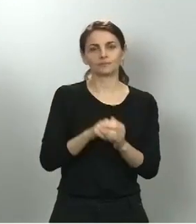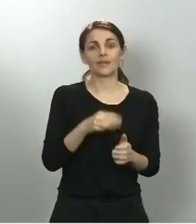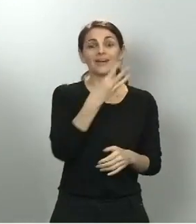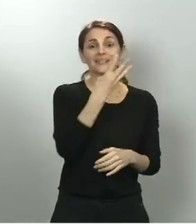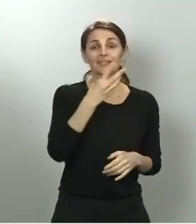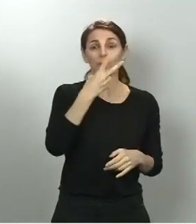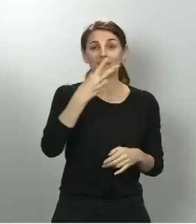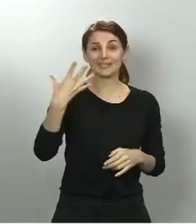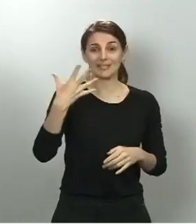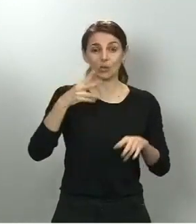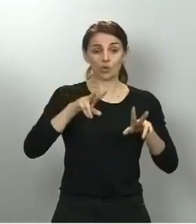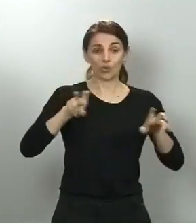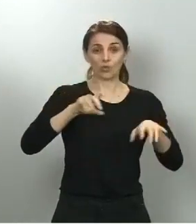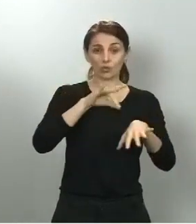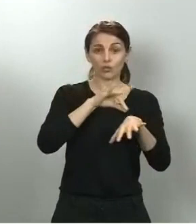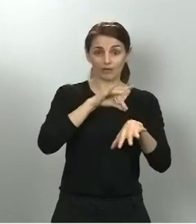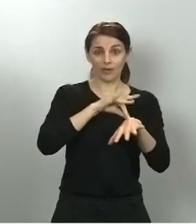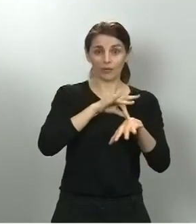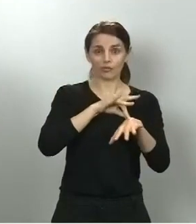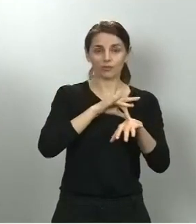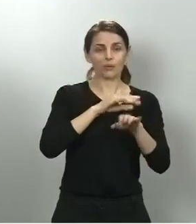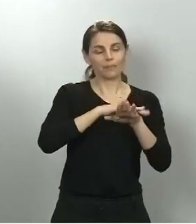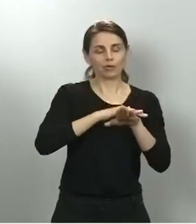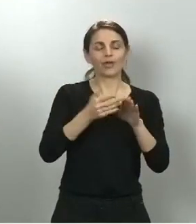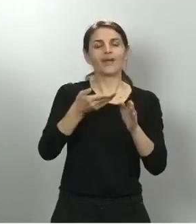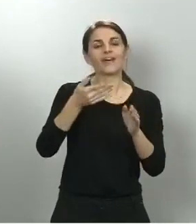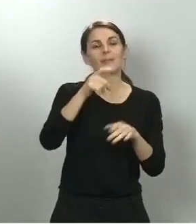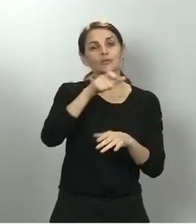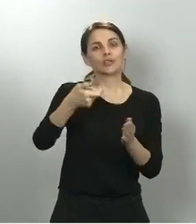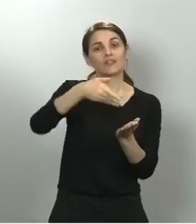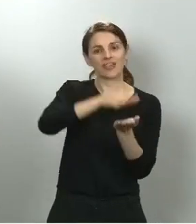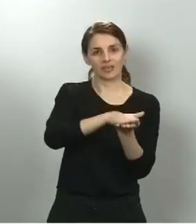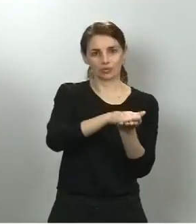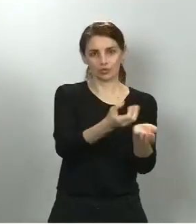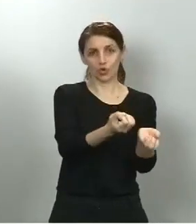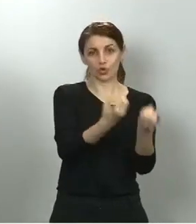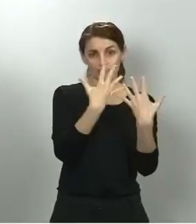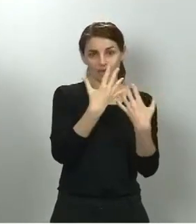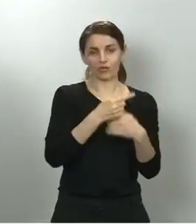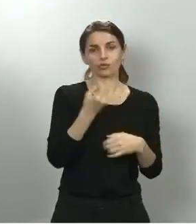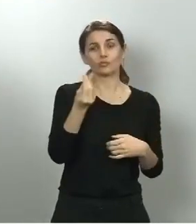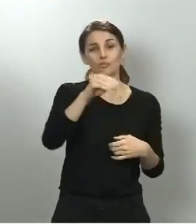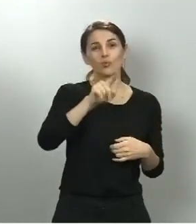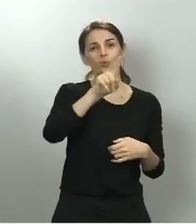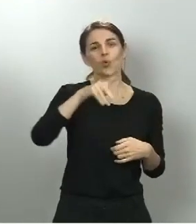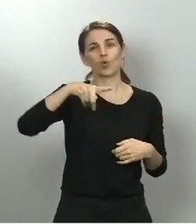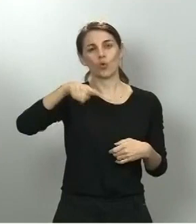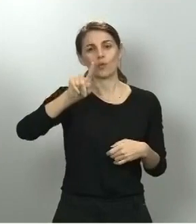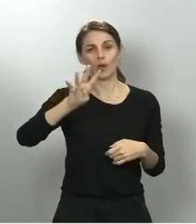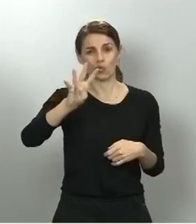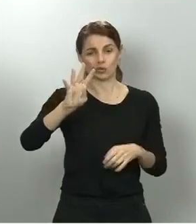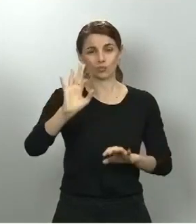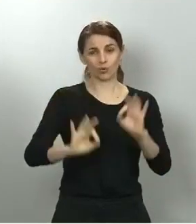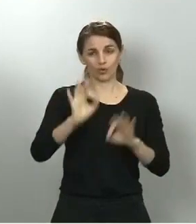nuevos, fallecidos nuevos, notificados. Es un incremento del 1,4. En este apartado creo que debo de hacer